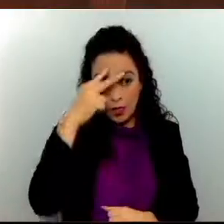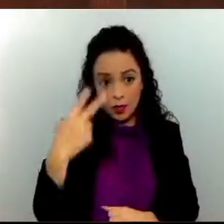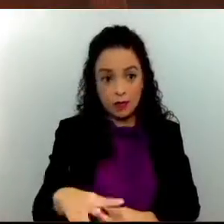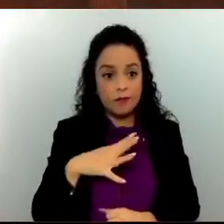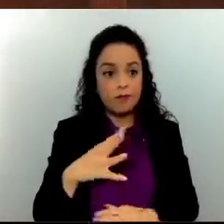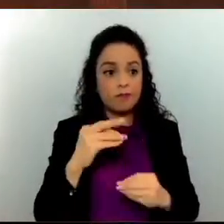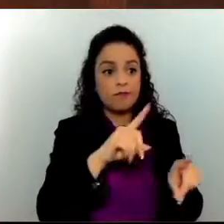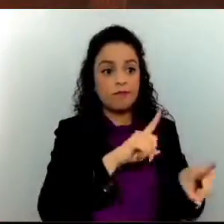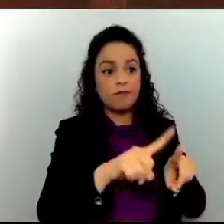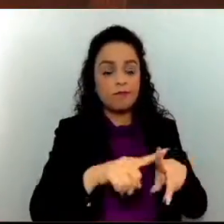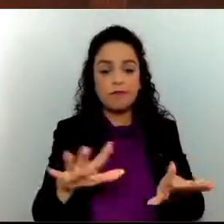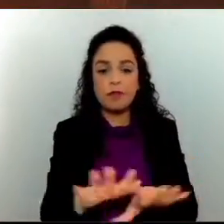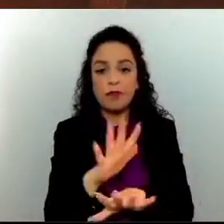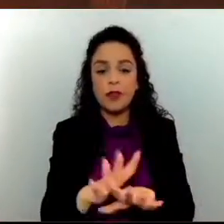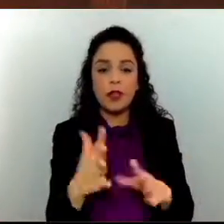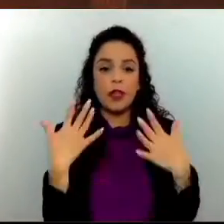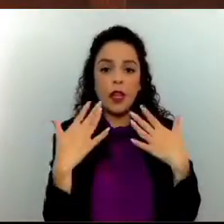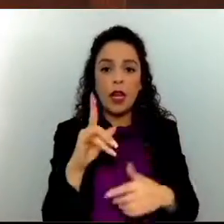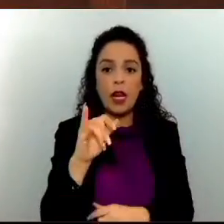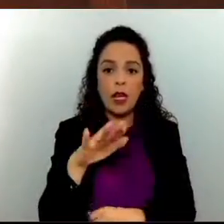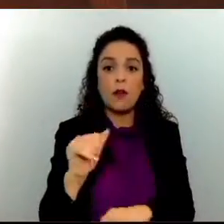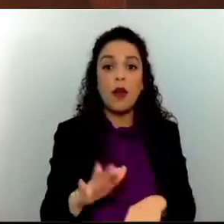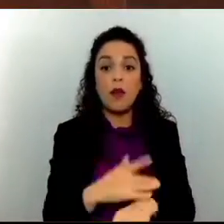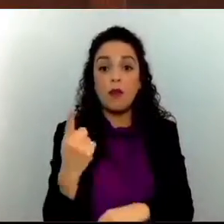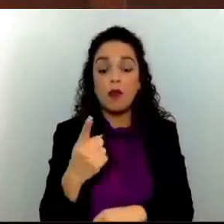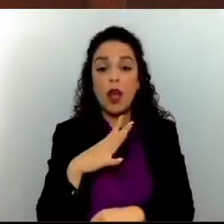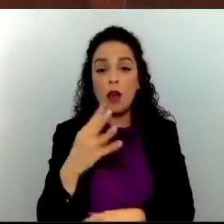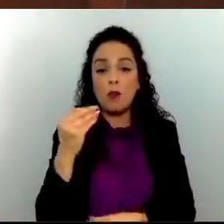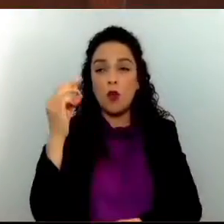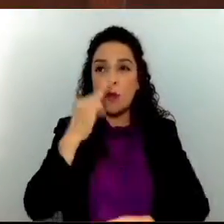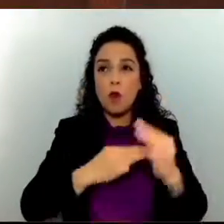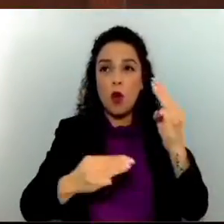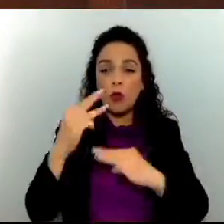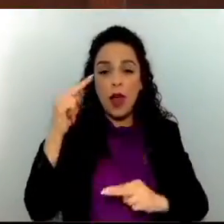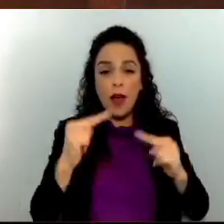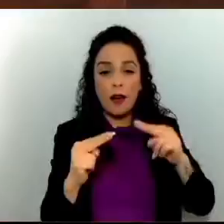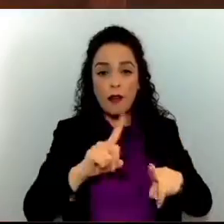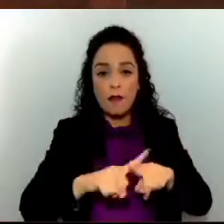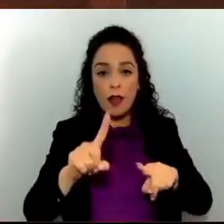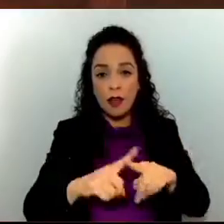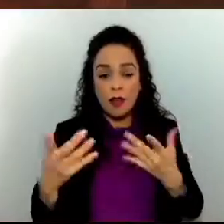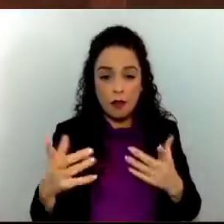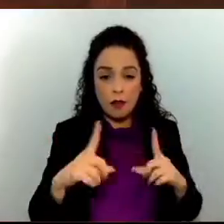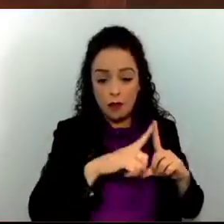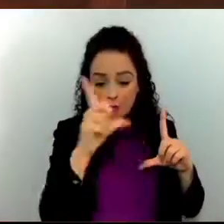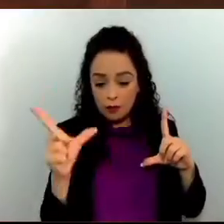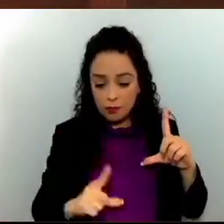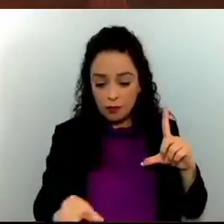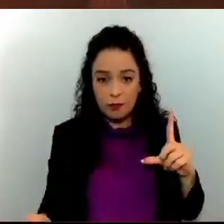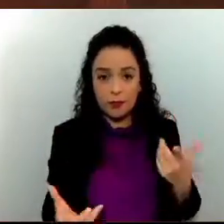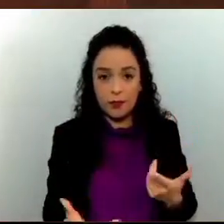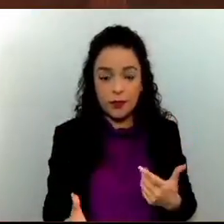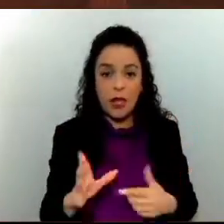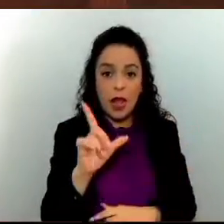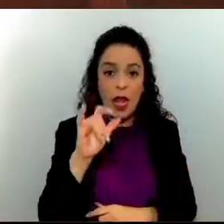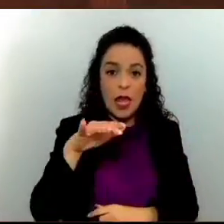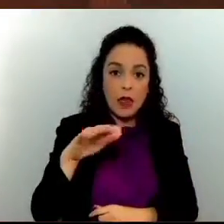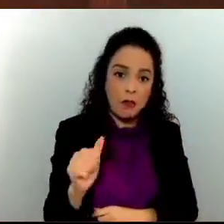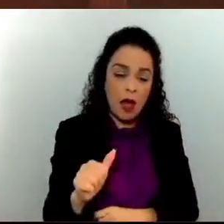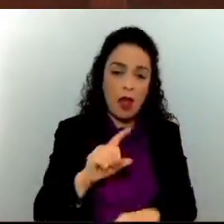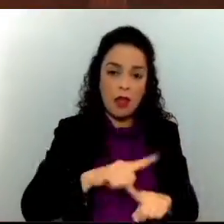de relieves y contrastes y presenta diferentes climas, el templado